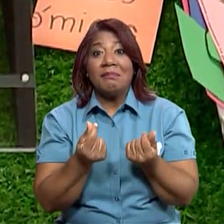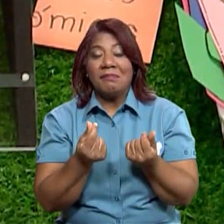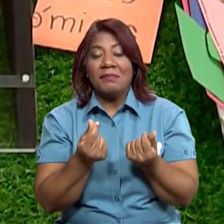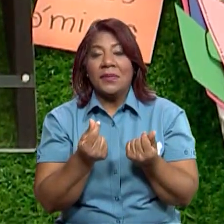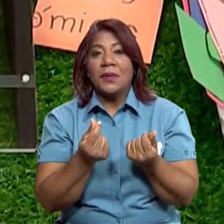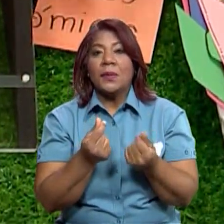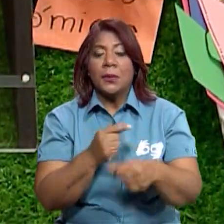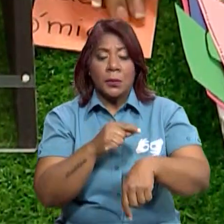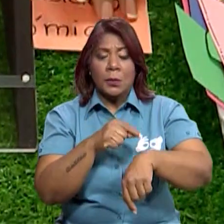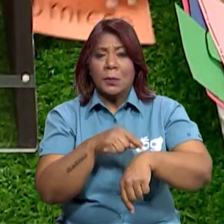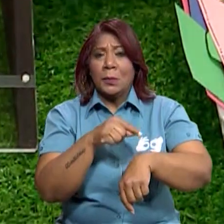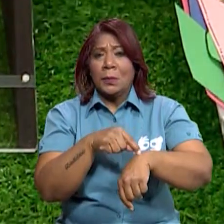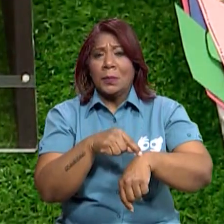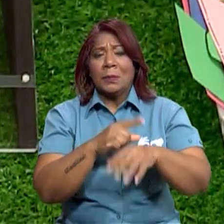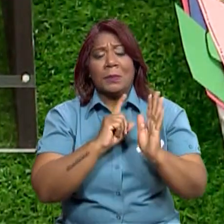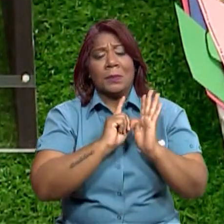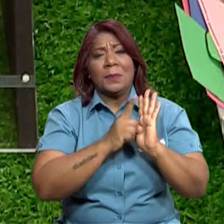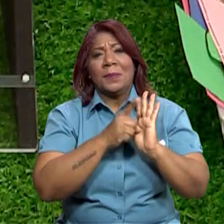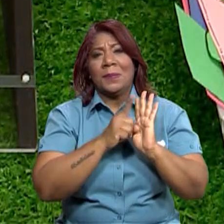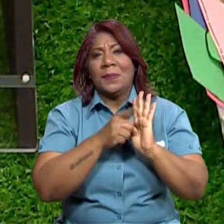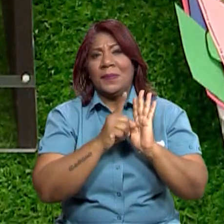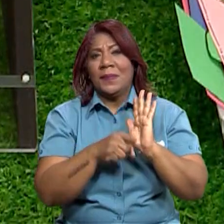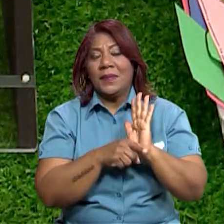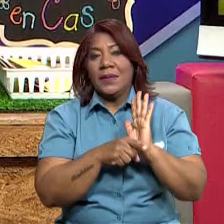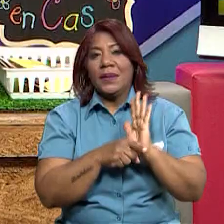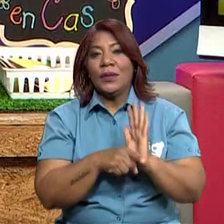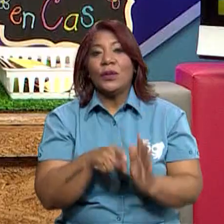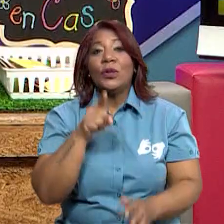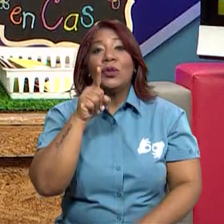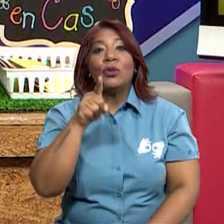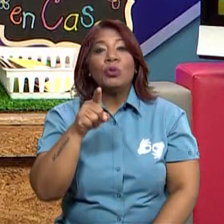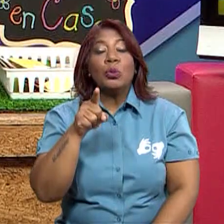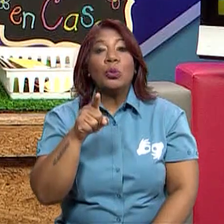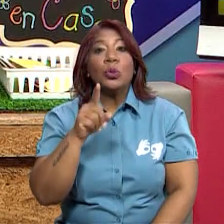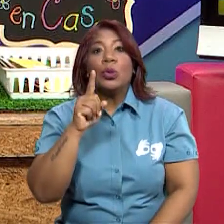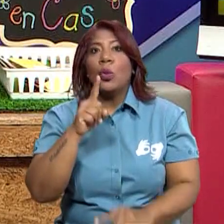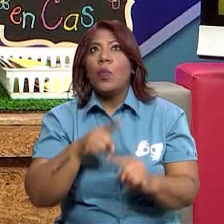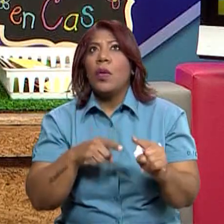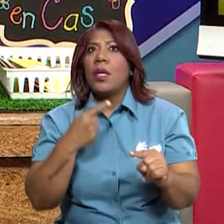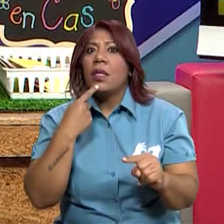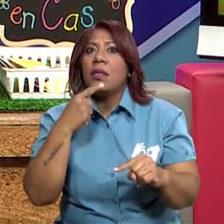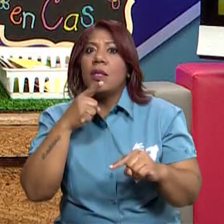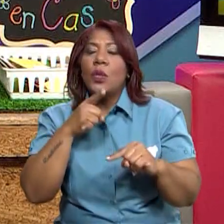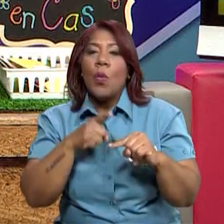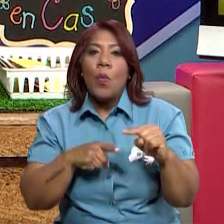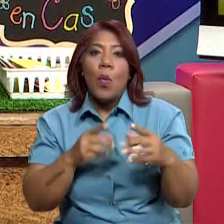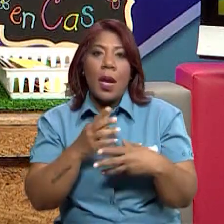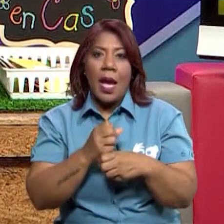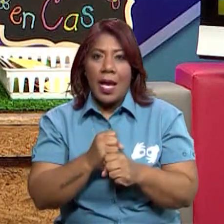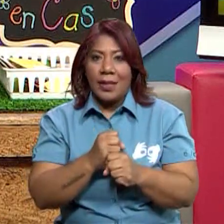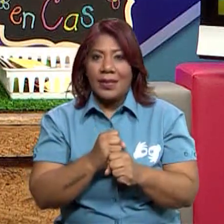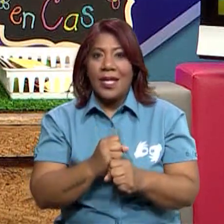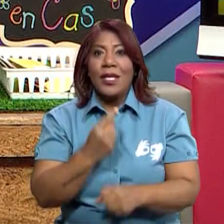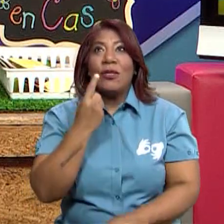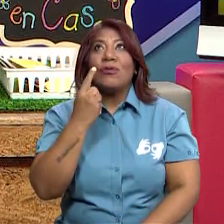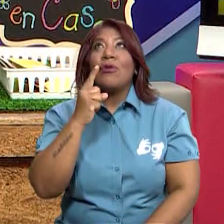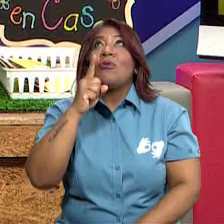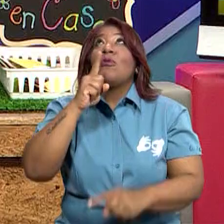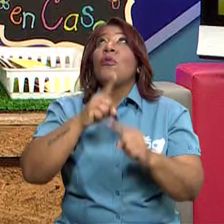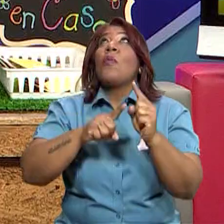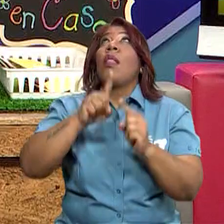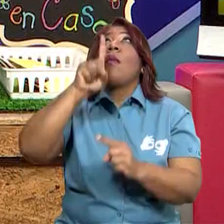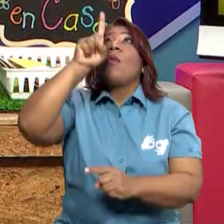Solamente aquí recuerda que el límite es el cielo. Y puedes crear con todo lo que tengas en casa. Puedes poner pinturas